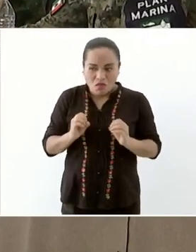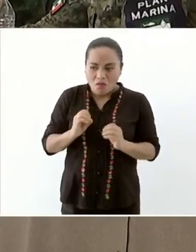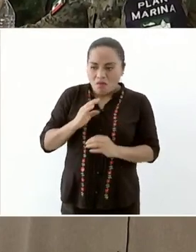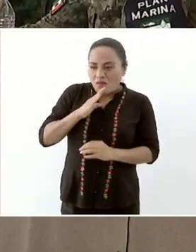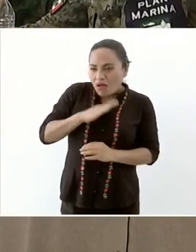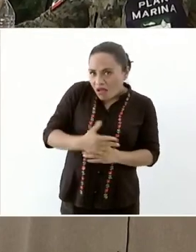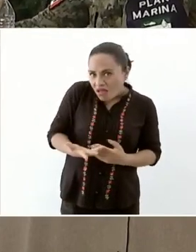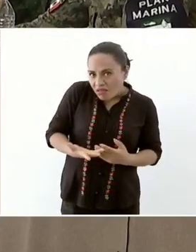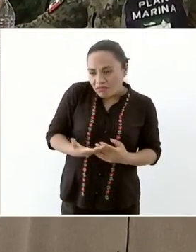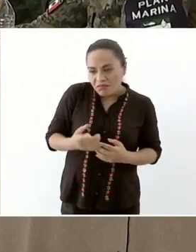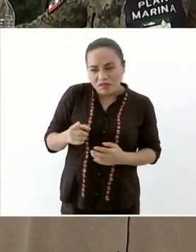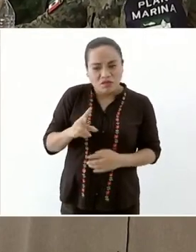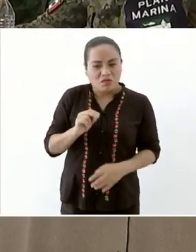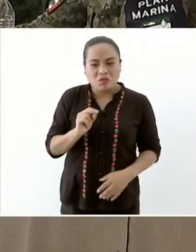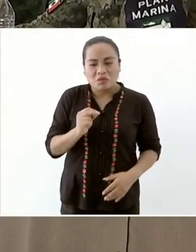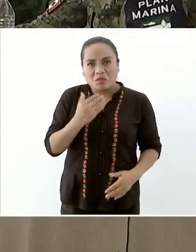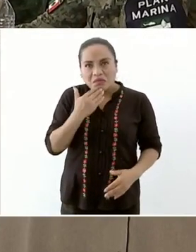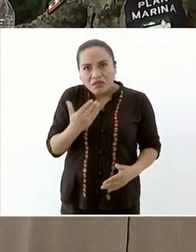y era injusto